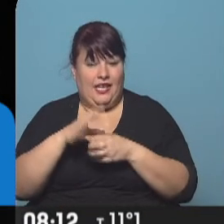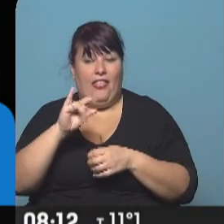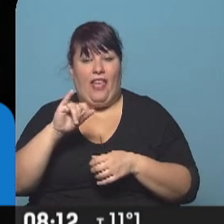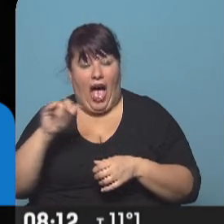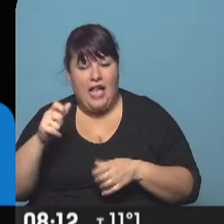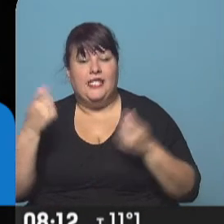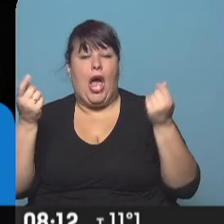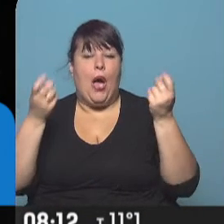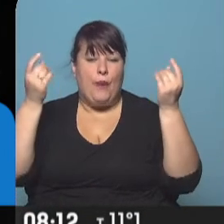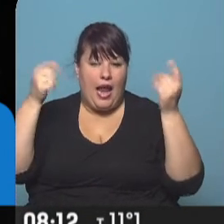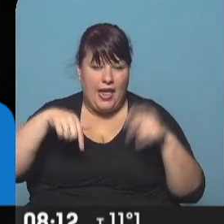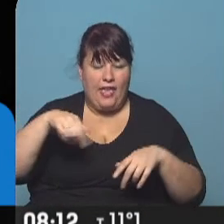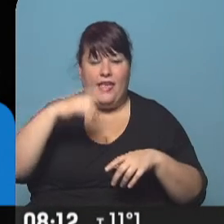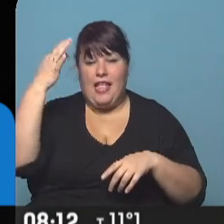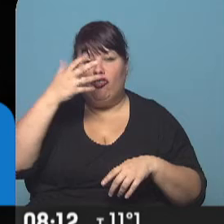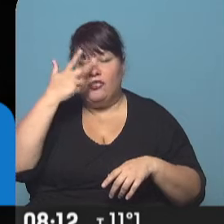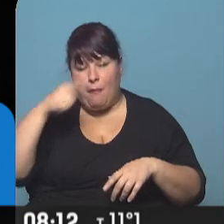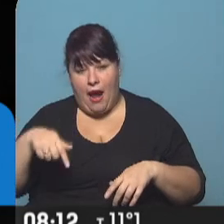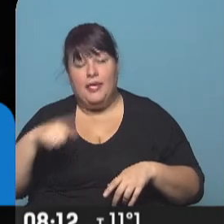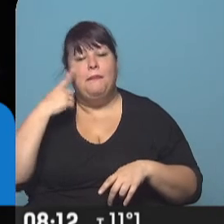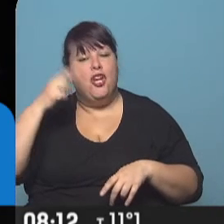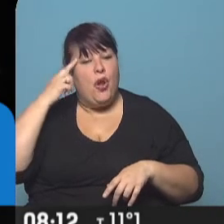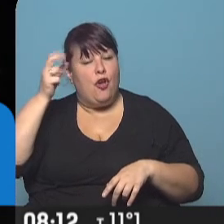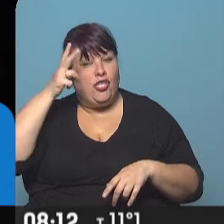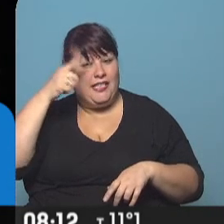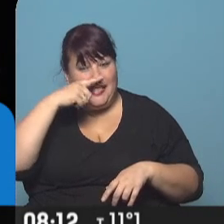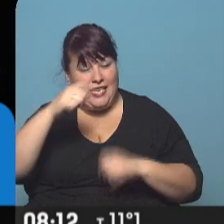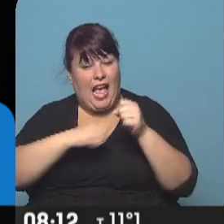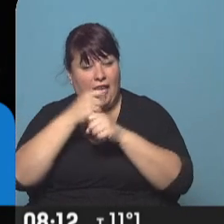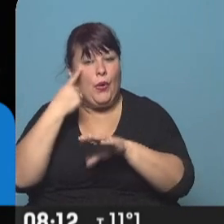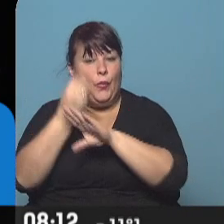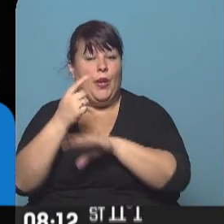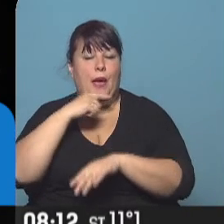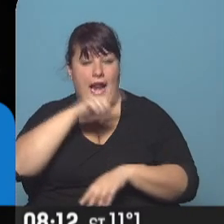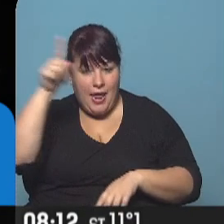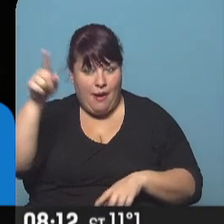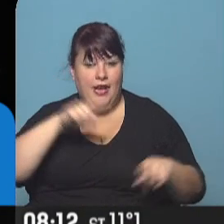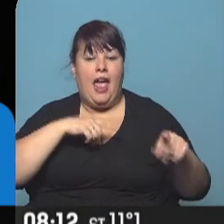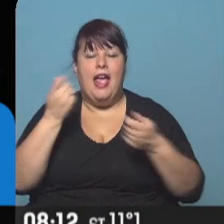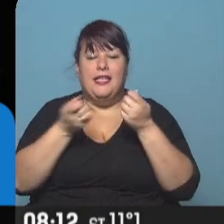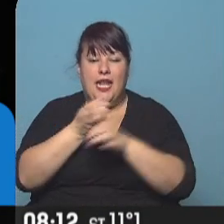Danza y de ballet contemporáneo del Teatro San Martín. Y desde 1987 reside en Alemania como coreógrafo y bailarín.